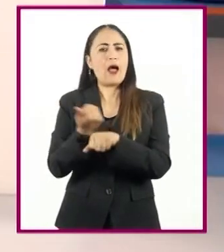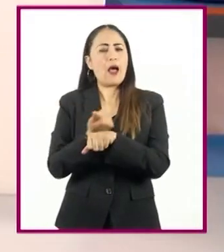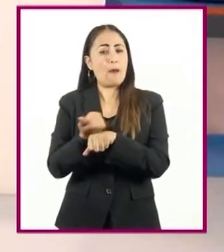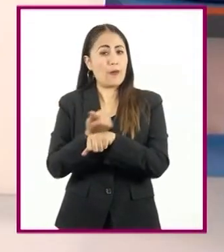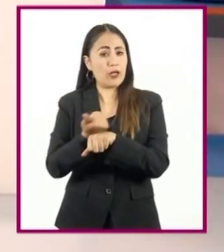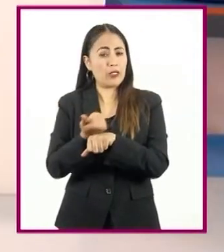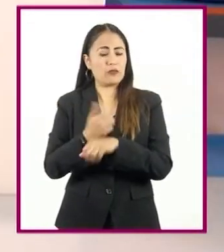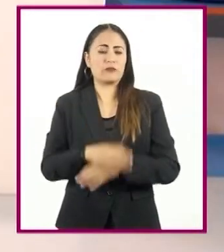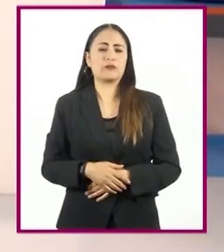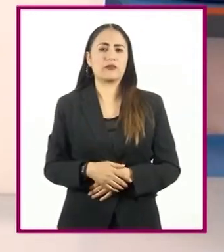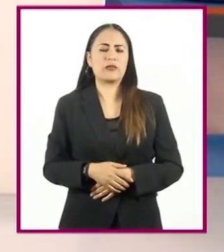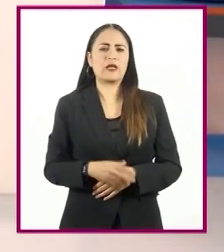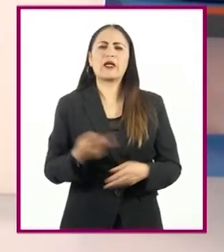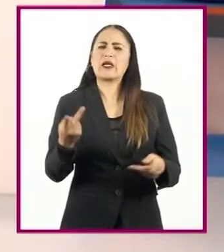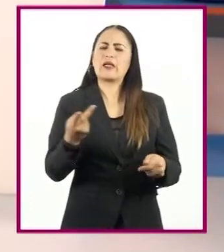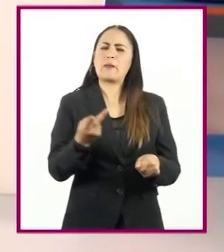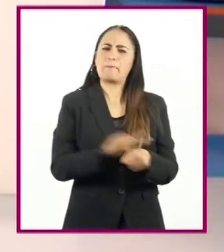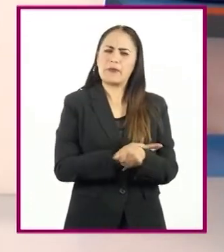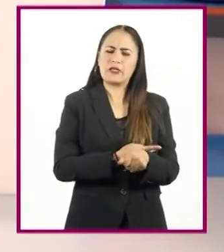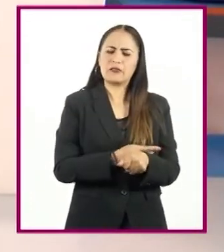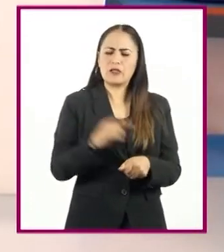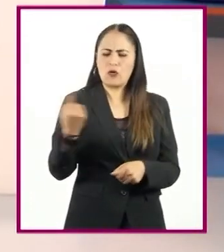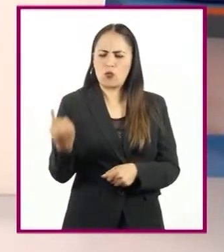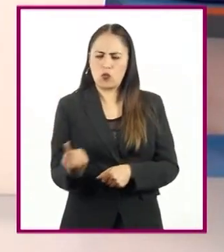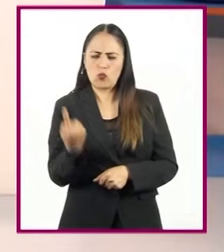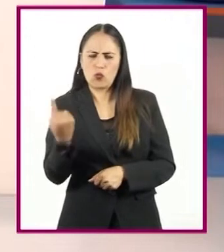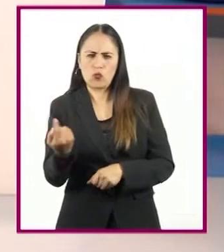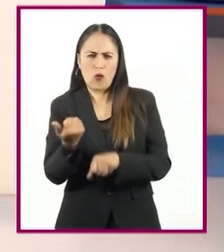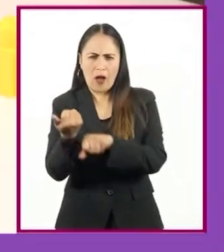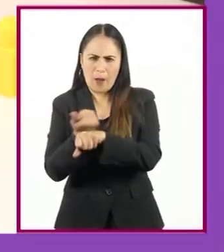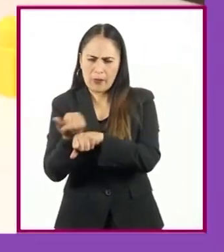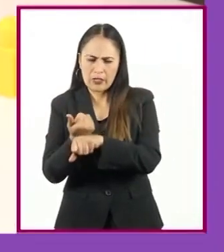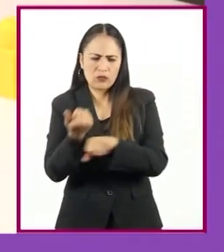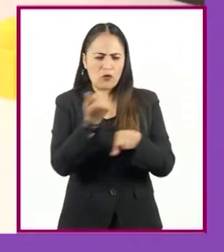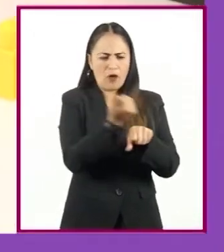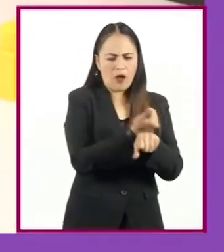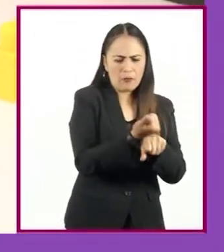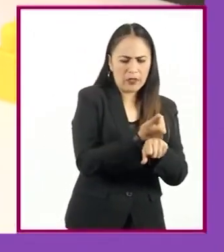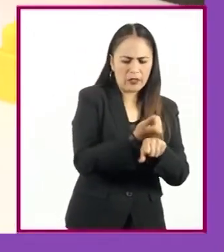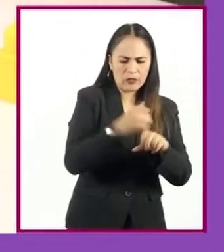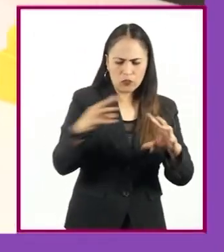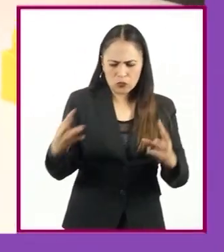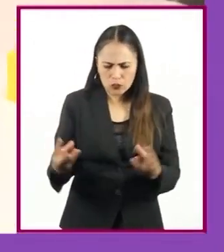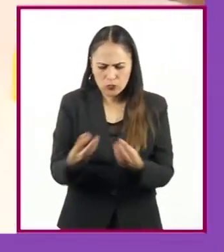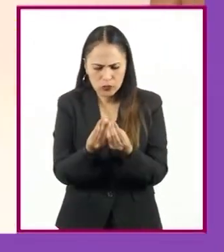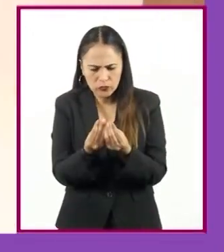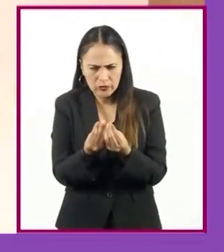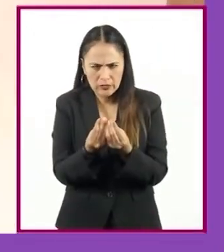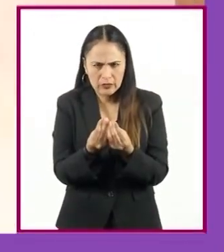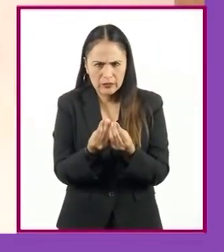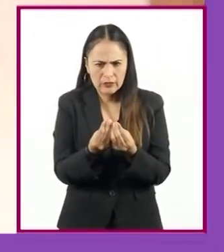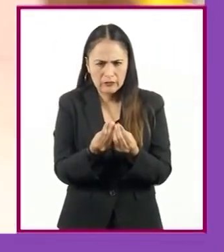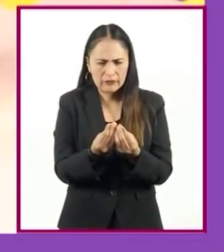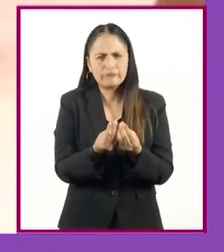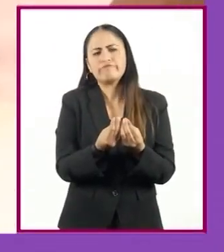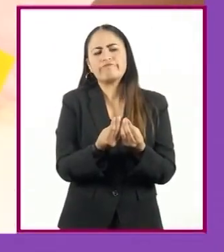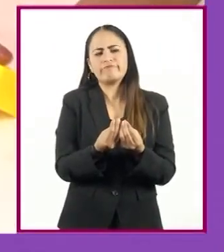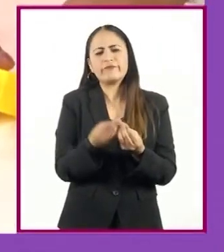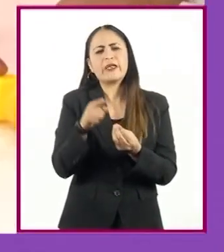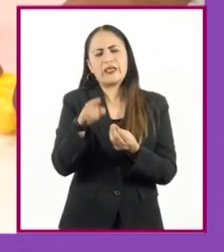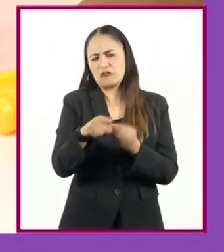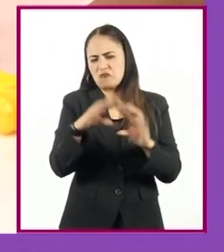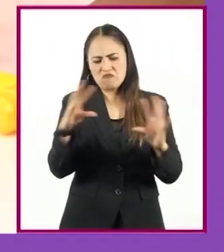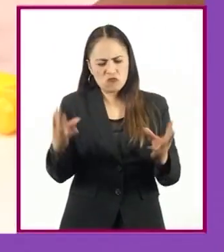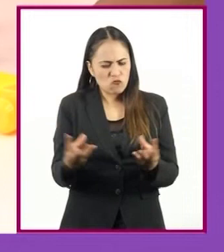cruzamos un chícharo amarillo con otro amarillo? El resultado sería chícharos